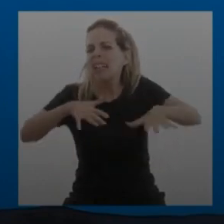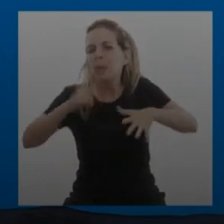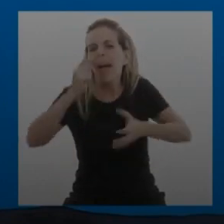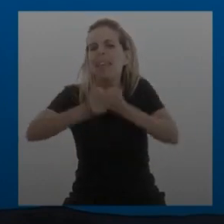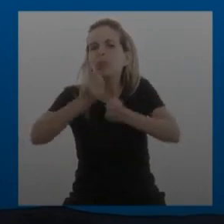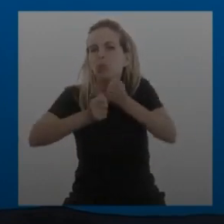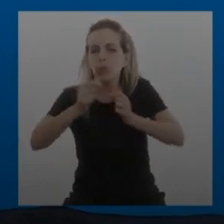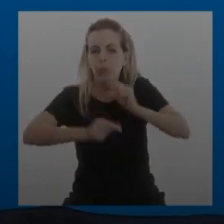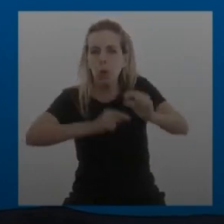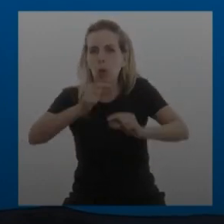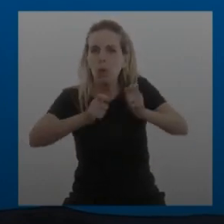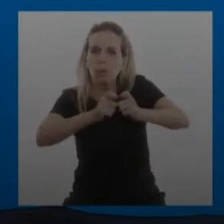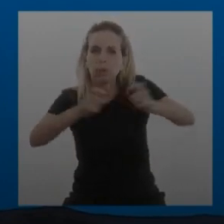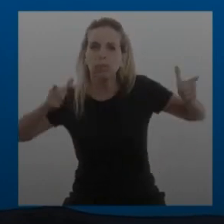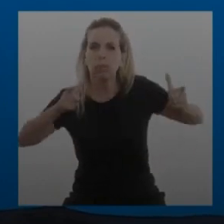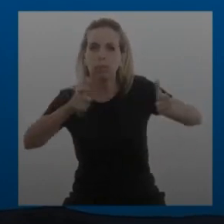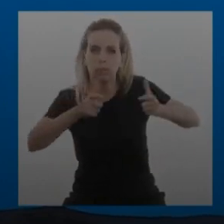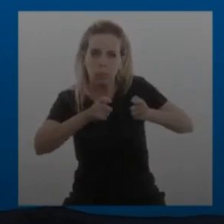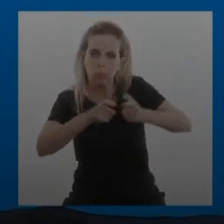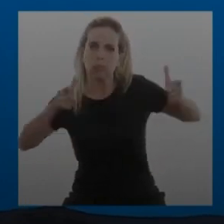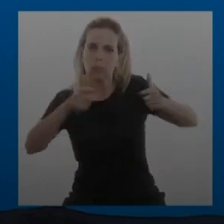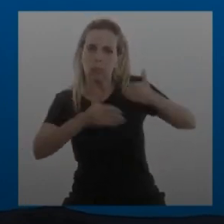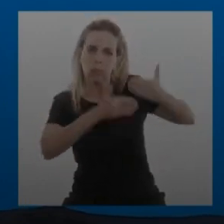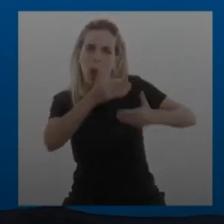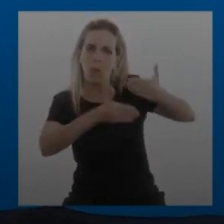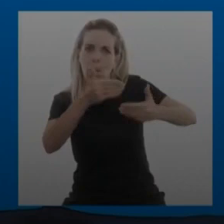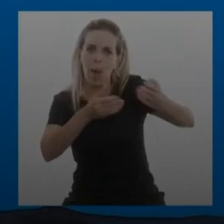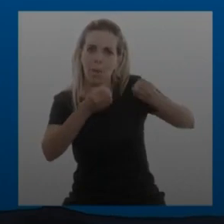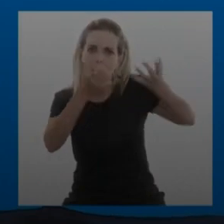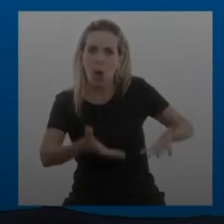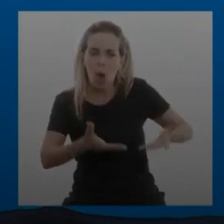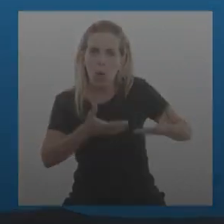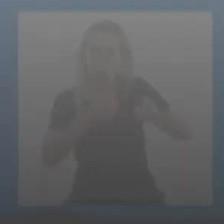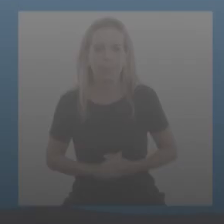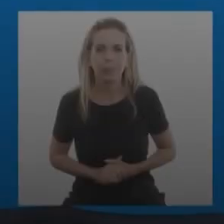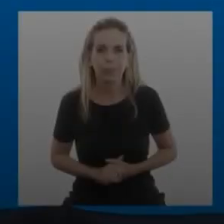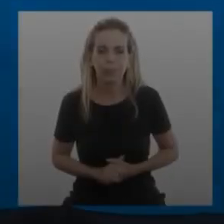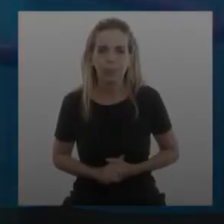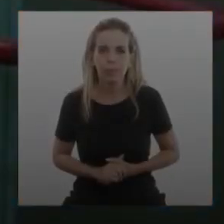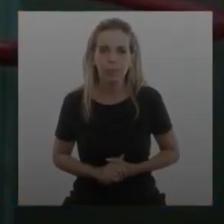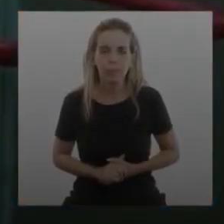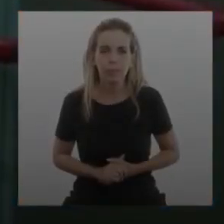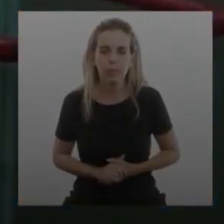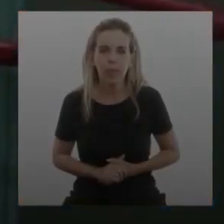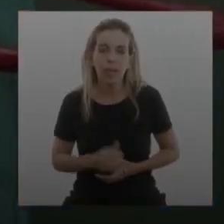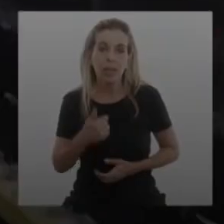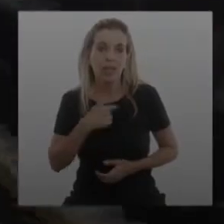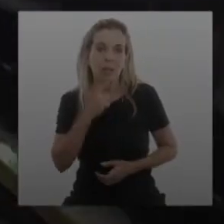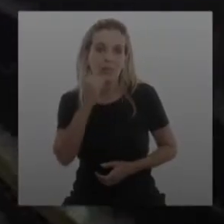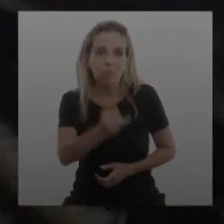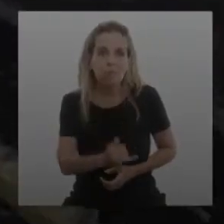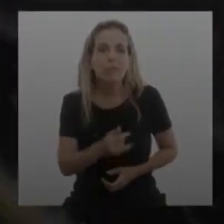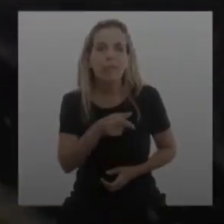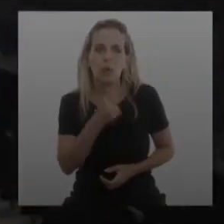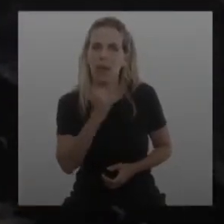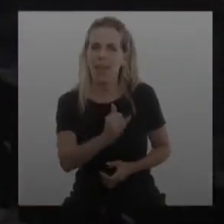Argentina un crecimiento muy vigoroso, muy fuerte, muy rápido y yo les marcaba, a mí